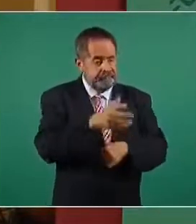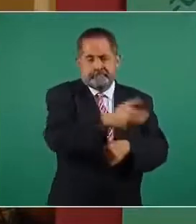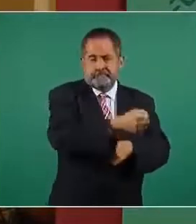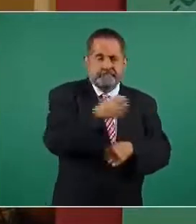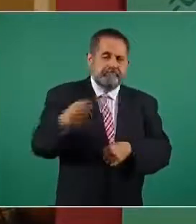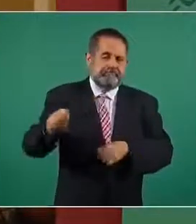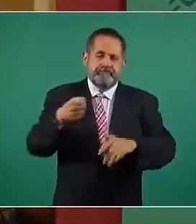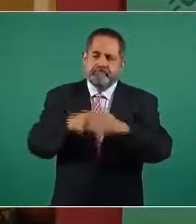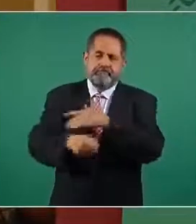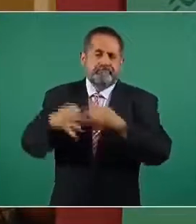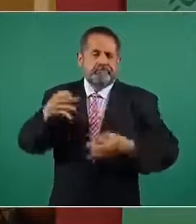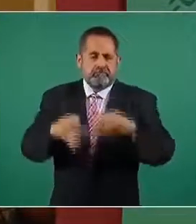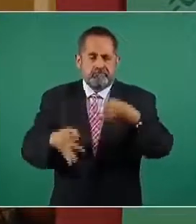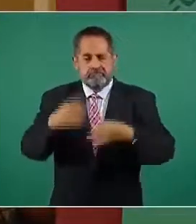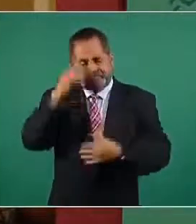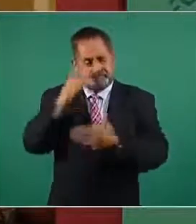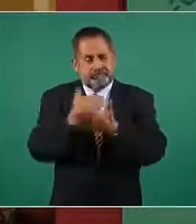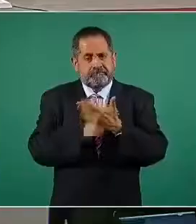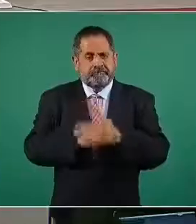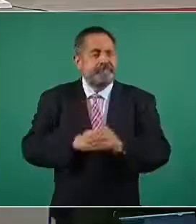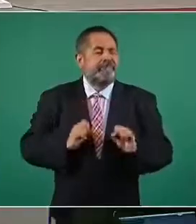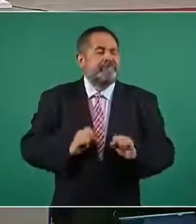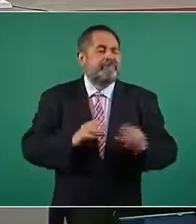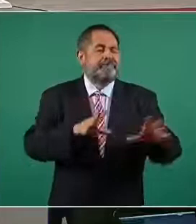abatir la impunidad.